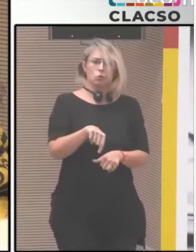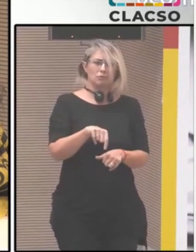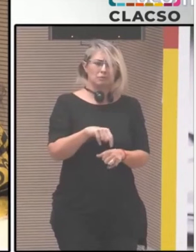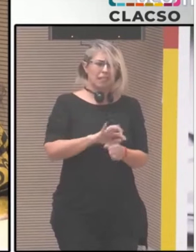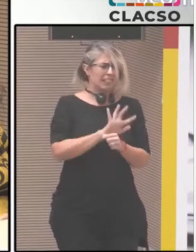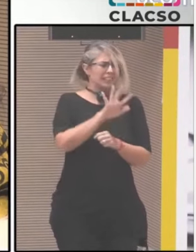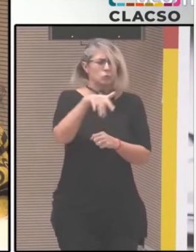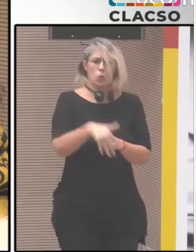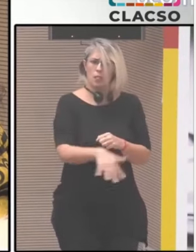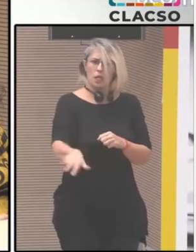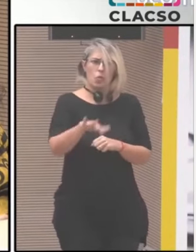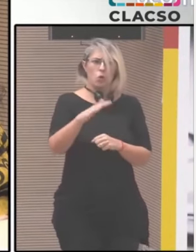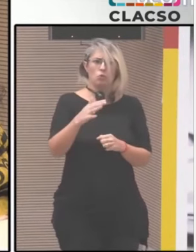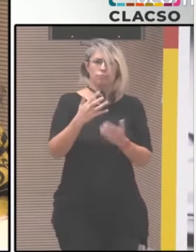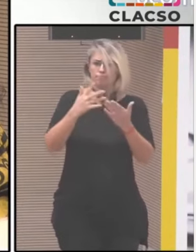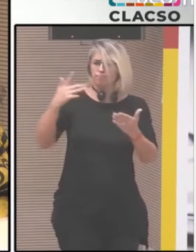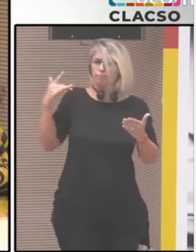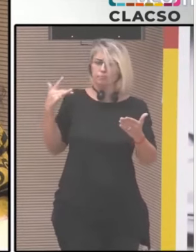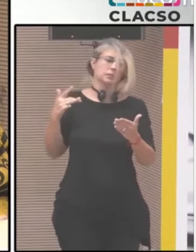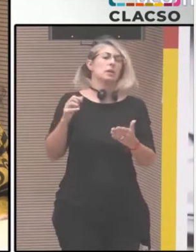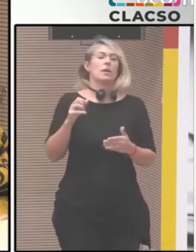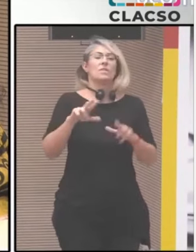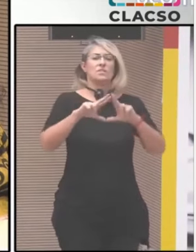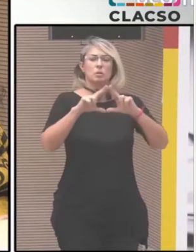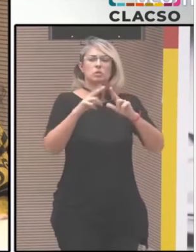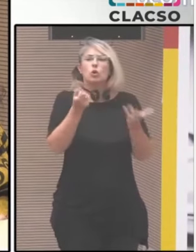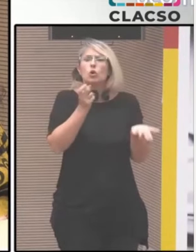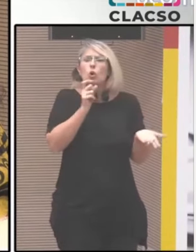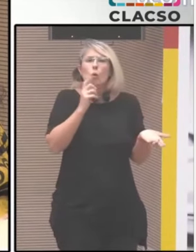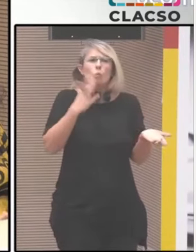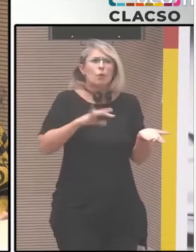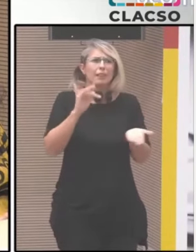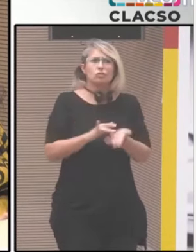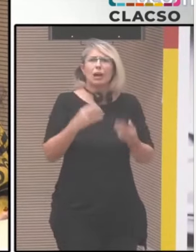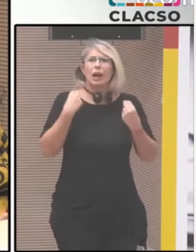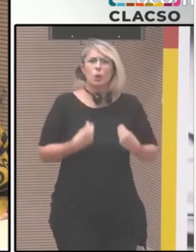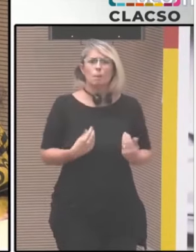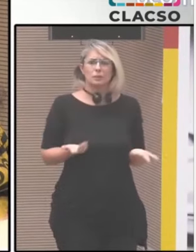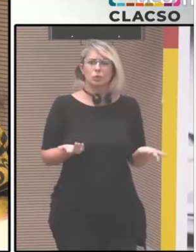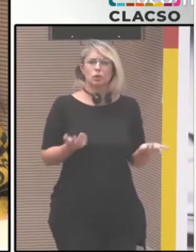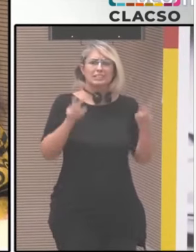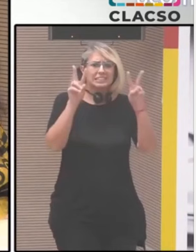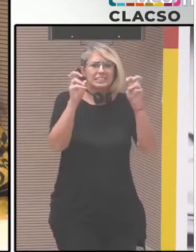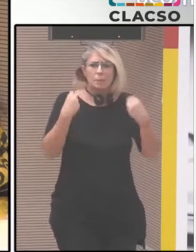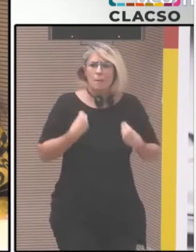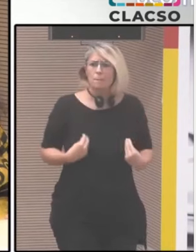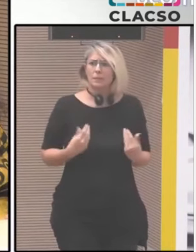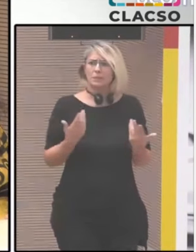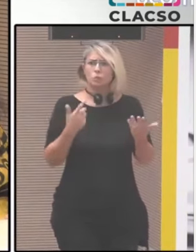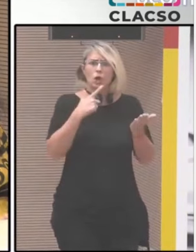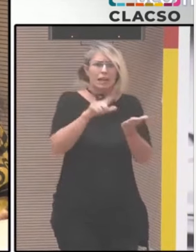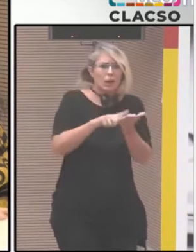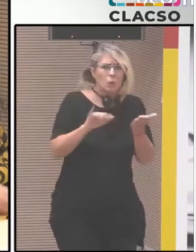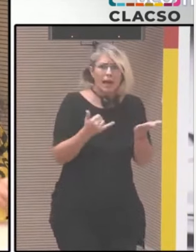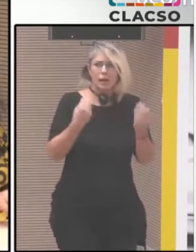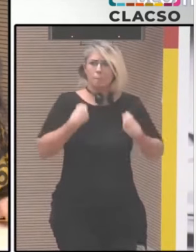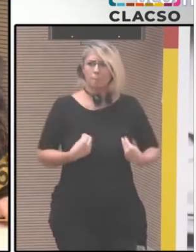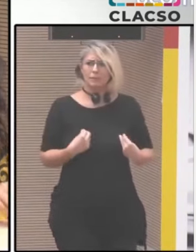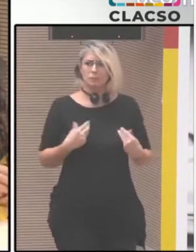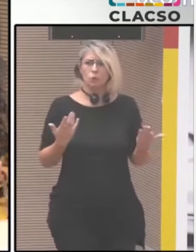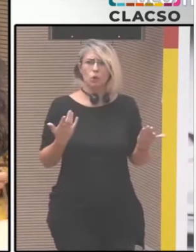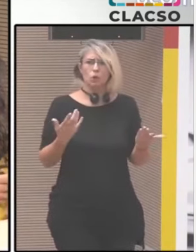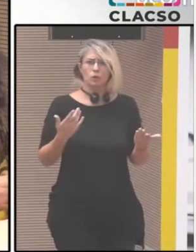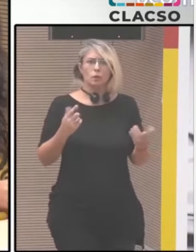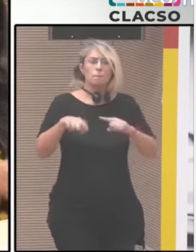por último, que colocamos sobre la mesa la importancia de los nuevos contratos y los nuevos pactos sociales,